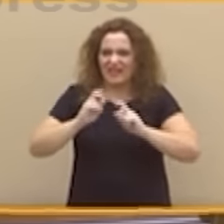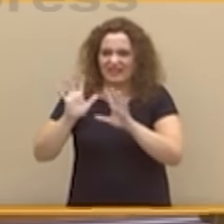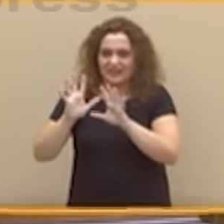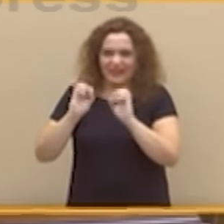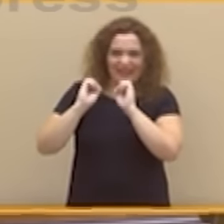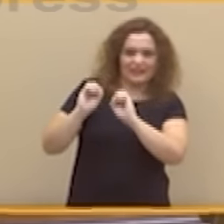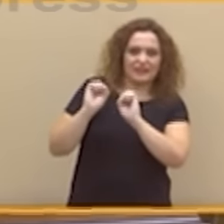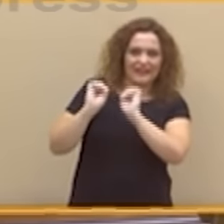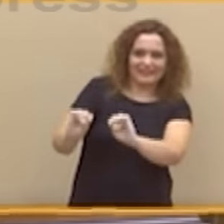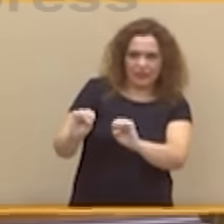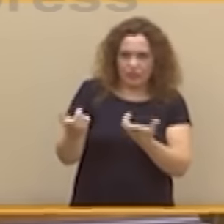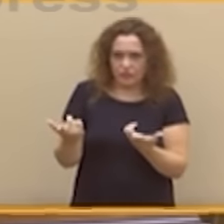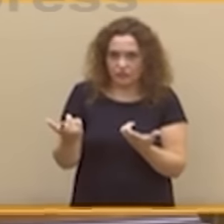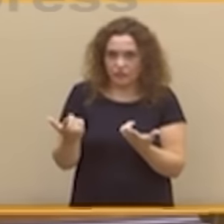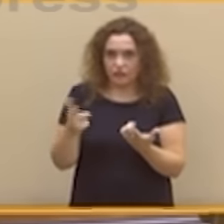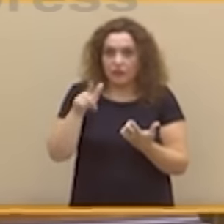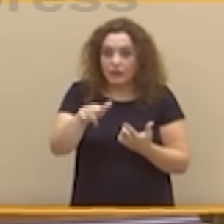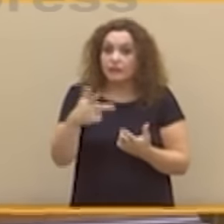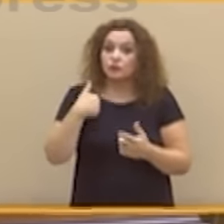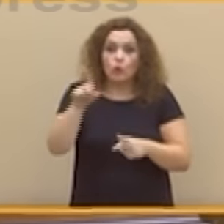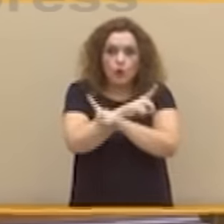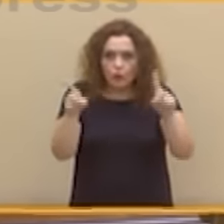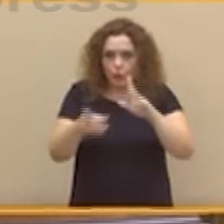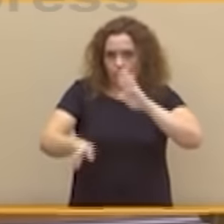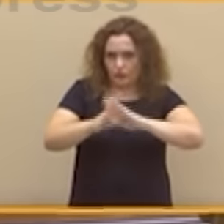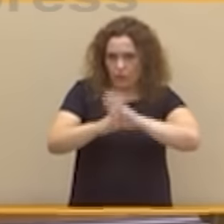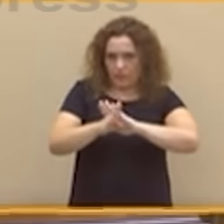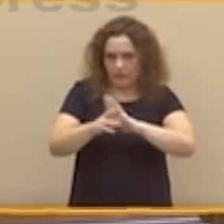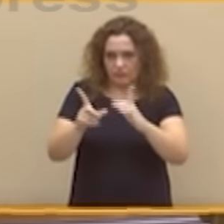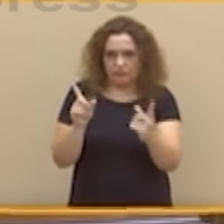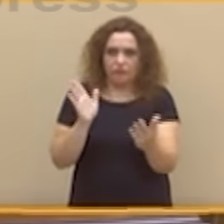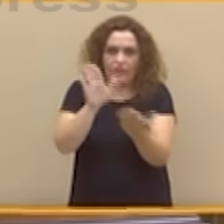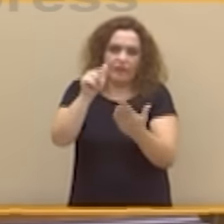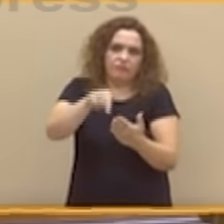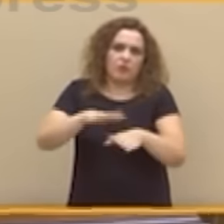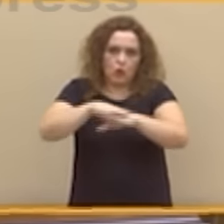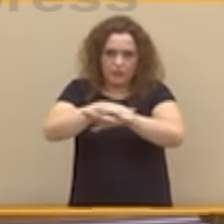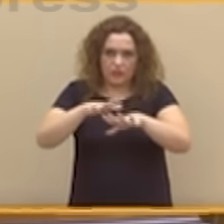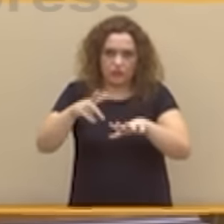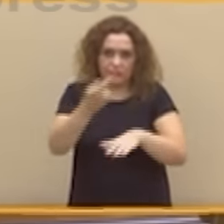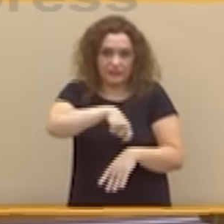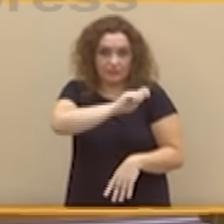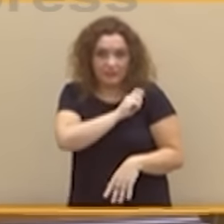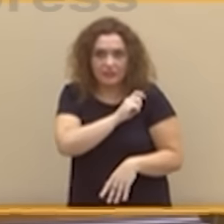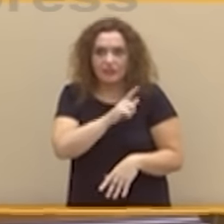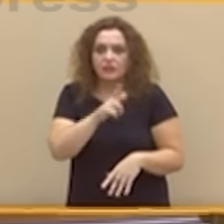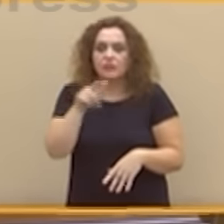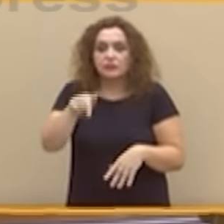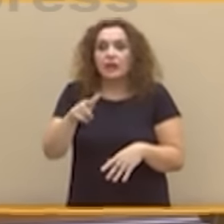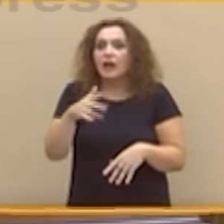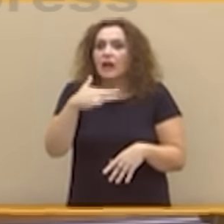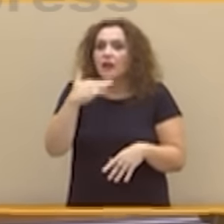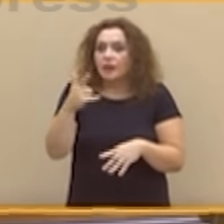plantear que su no continuidad al frente del Gobierno de España sea una necesidad para la regeneración ética, política e